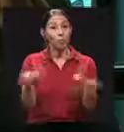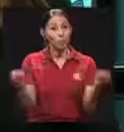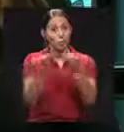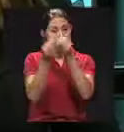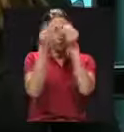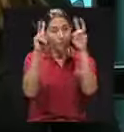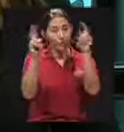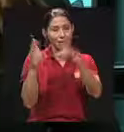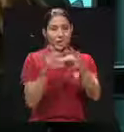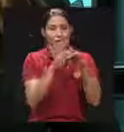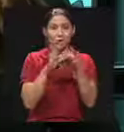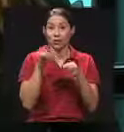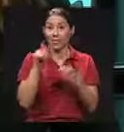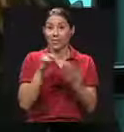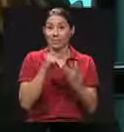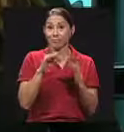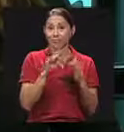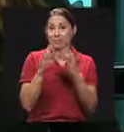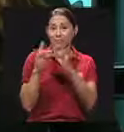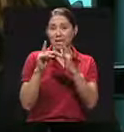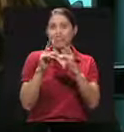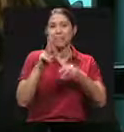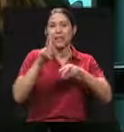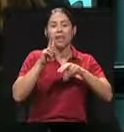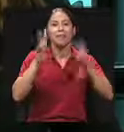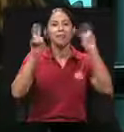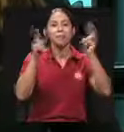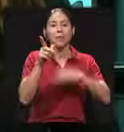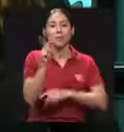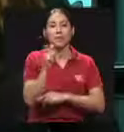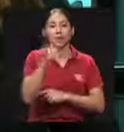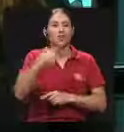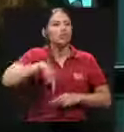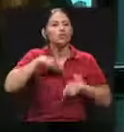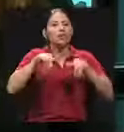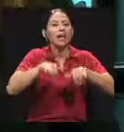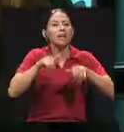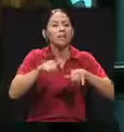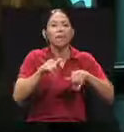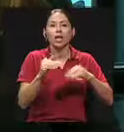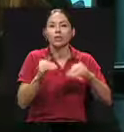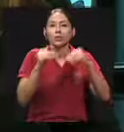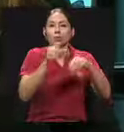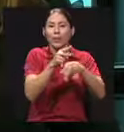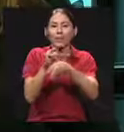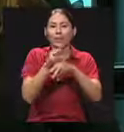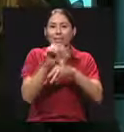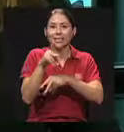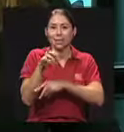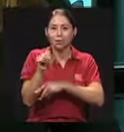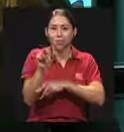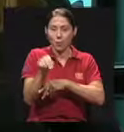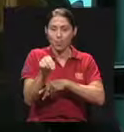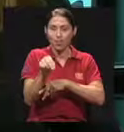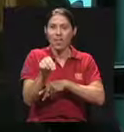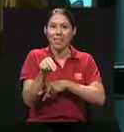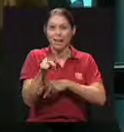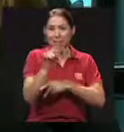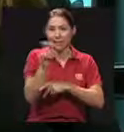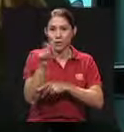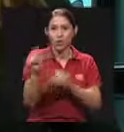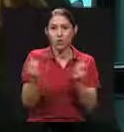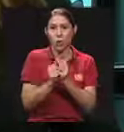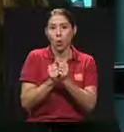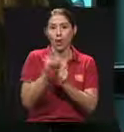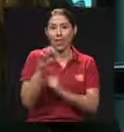Continuamos con más de Nexos en este especial sobre pensiones y estamos justamente a la superintendencia de pensiones en compañía de don Edgar Robles, superintendente,